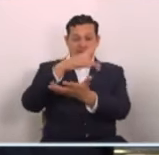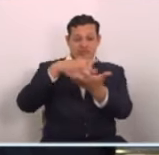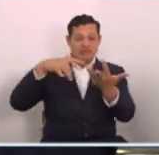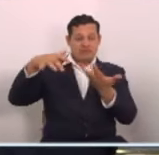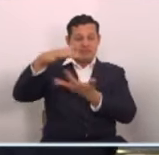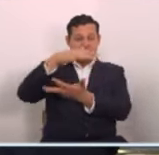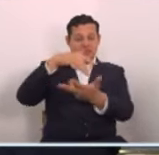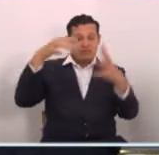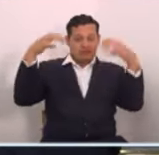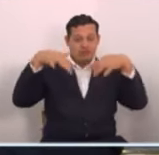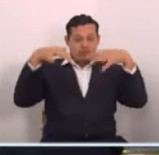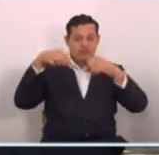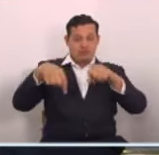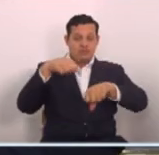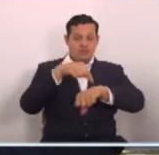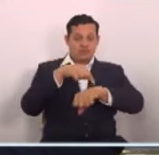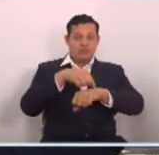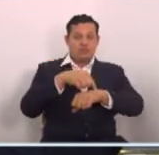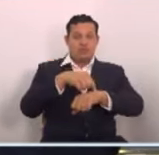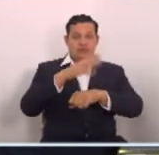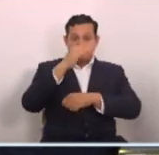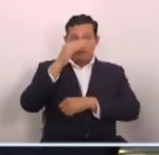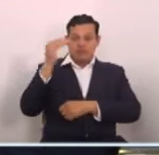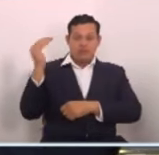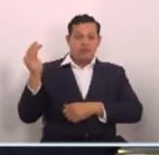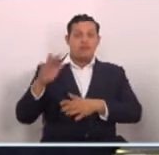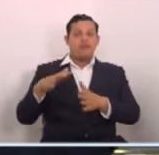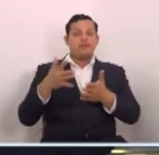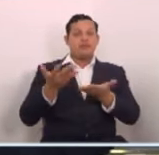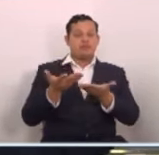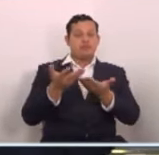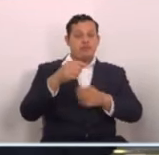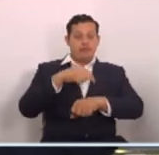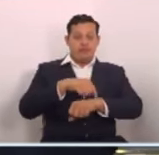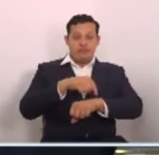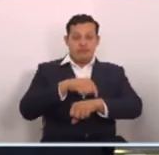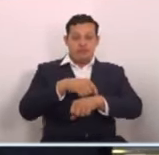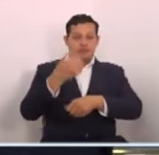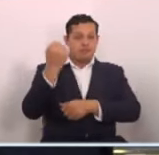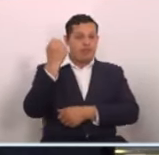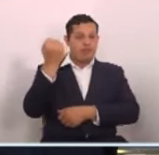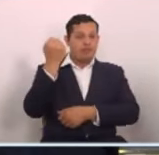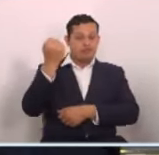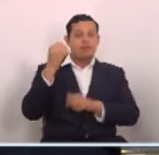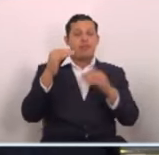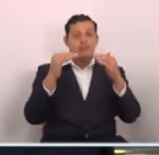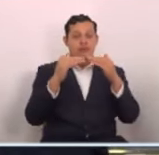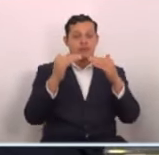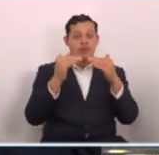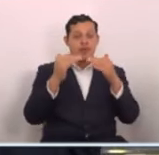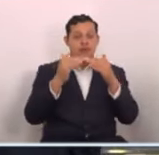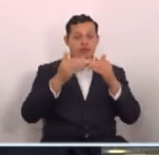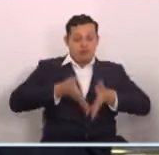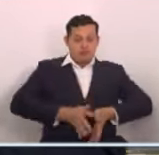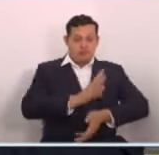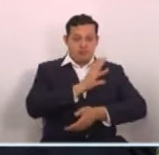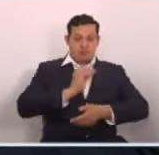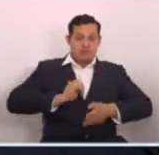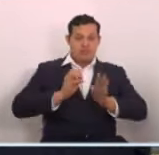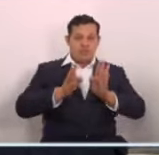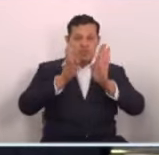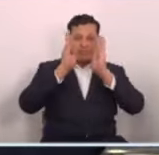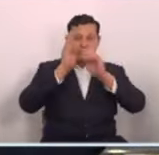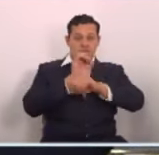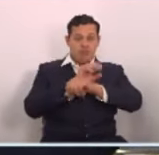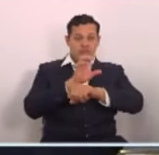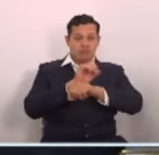climatológicas que está afrontando El Salvador. Este es un momento importante y también donde los salvadoreños tenemos que acatar todas